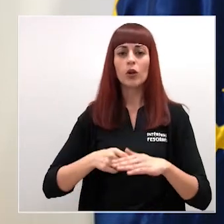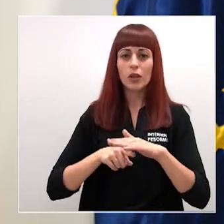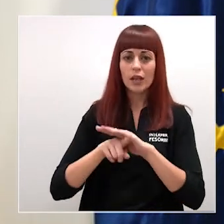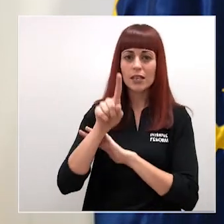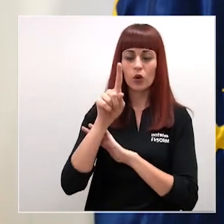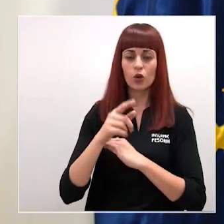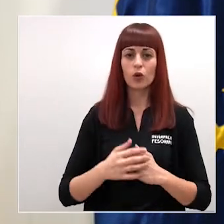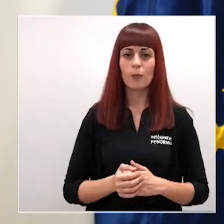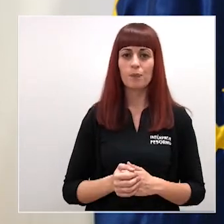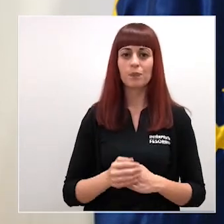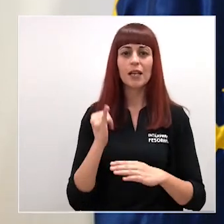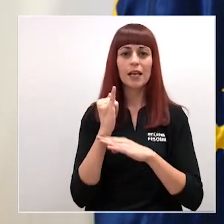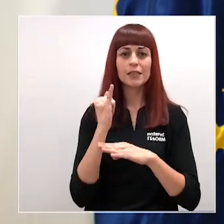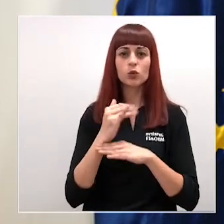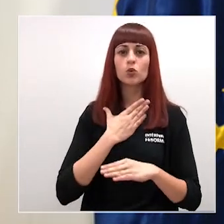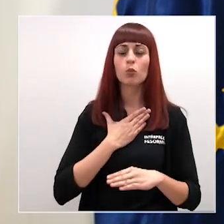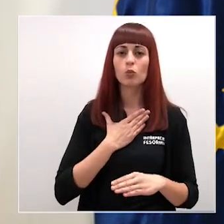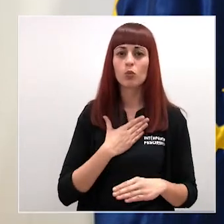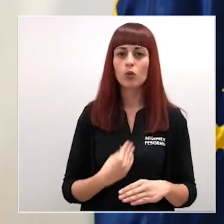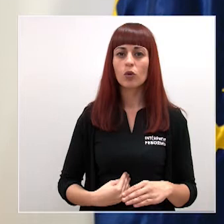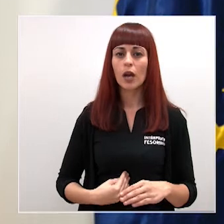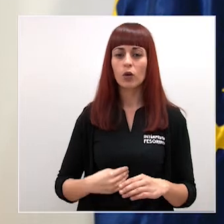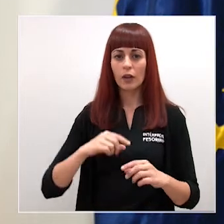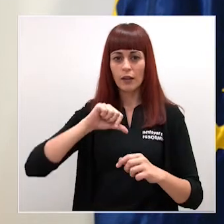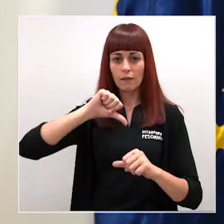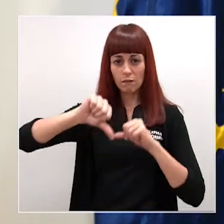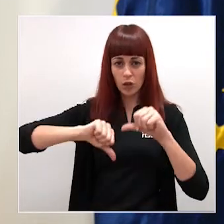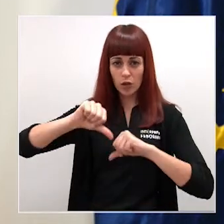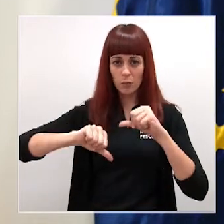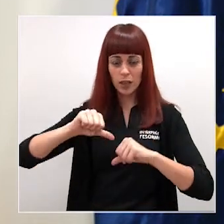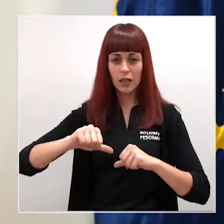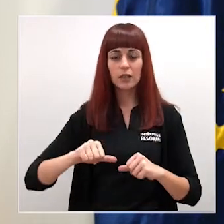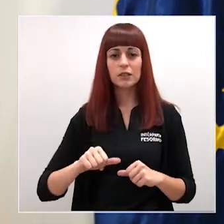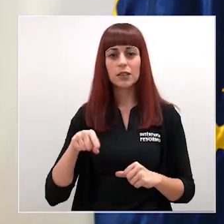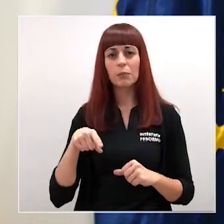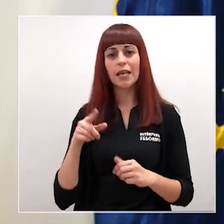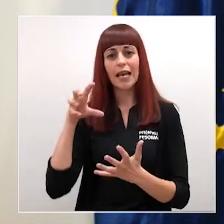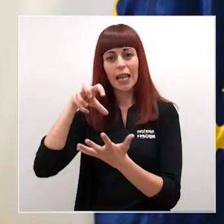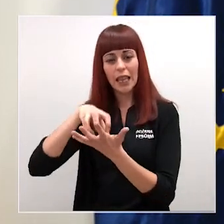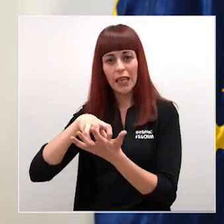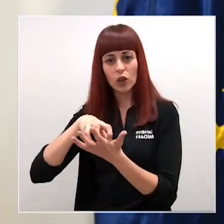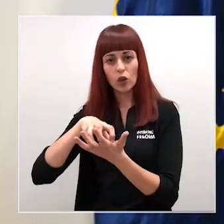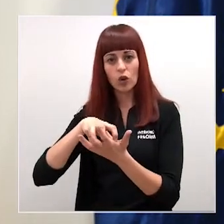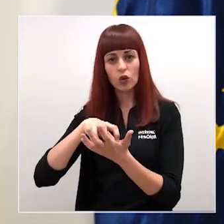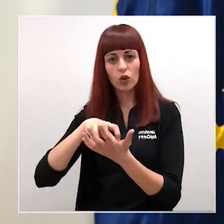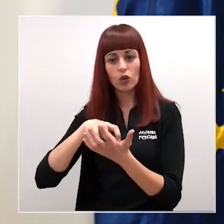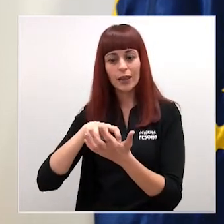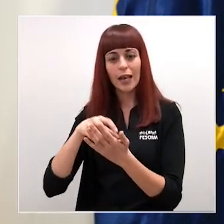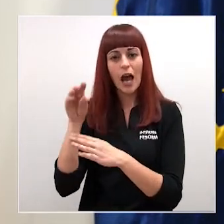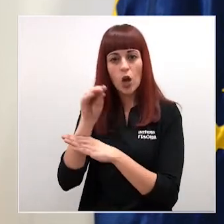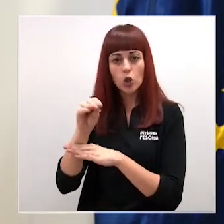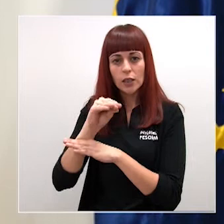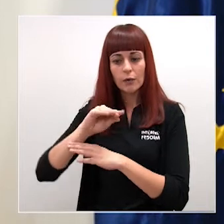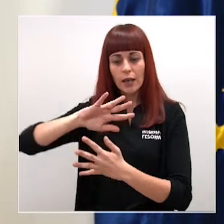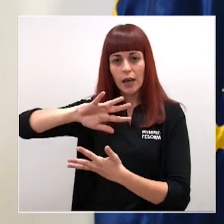Agrario del IMIDA el Instituto Murciano de Investigación Biomédica del IMIP y la Asociación Empresarial de Investigación Centro Tecnológico Nacional de la Conserva y de